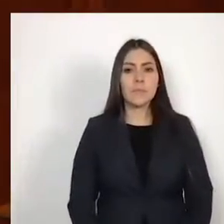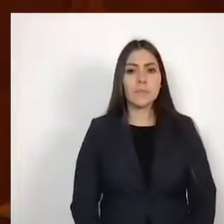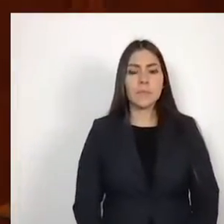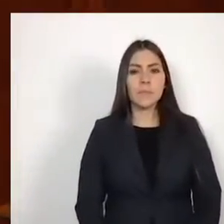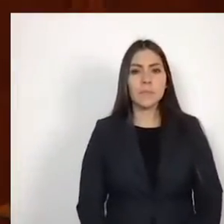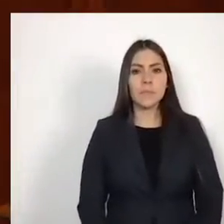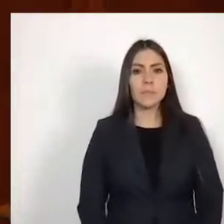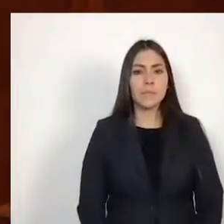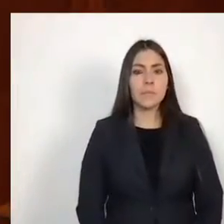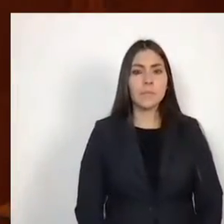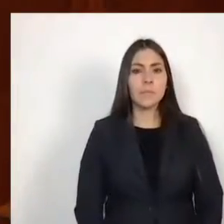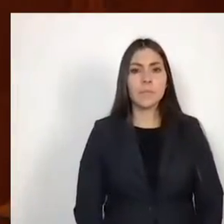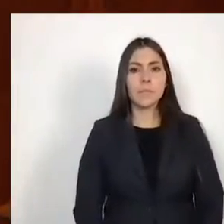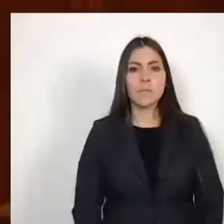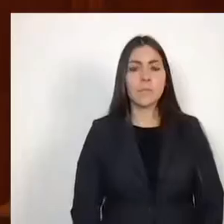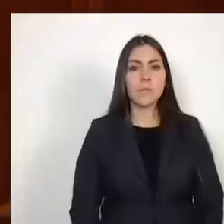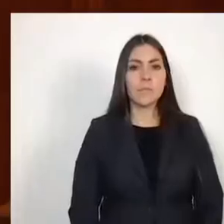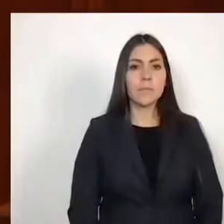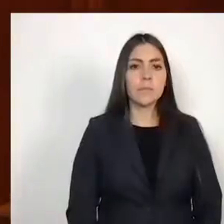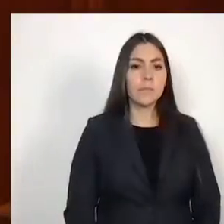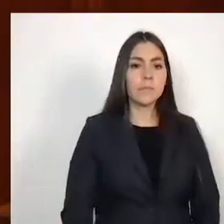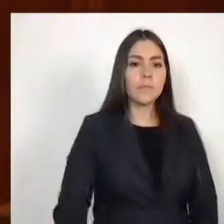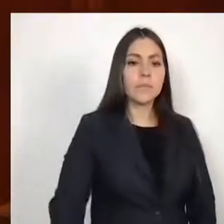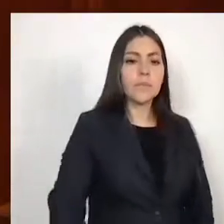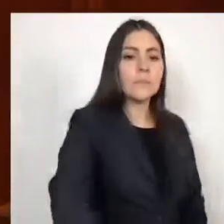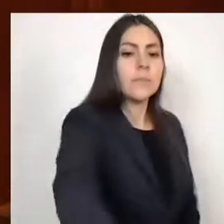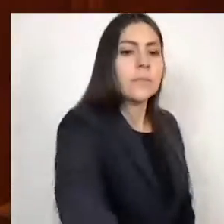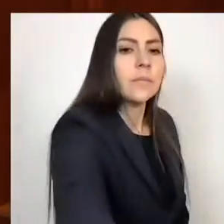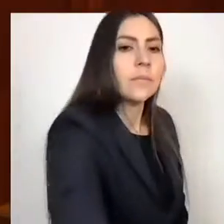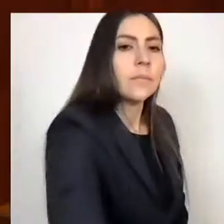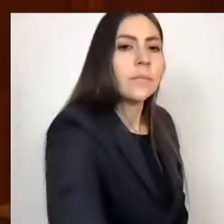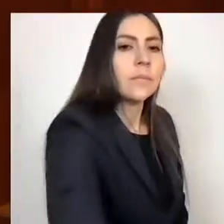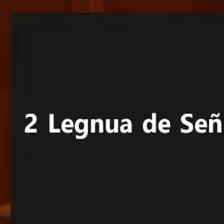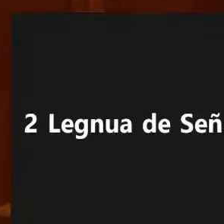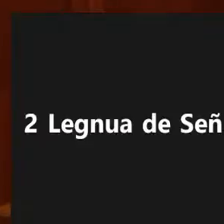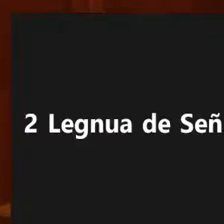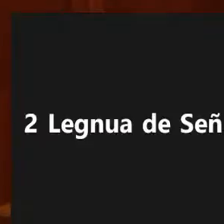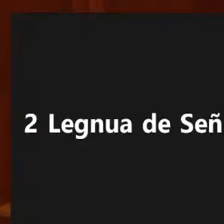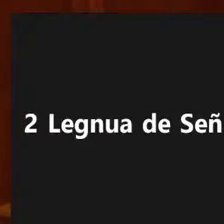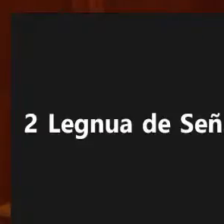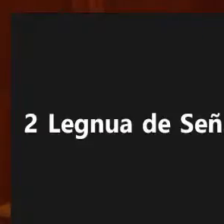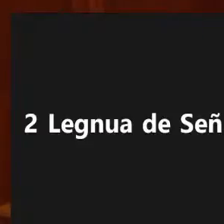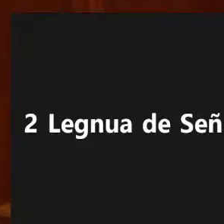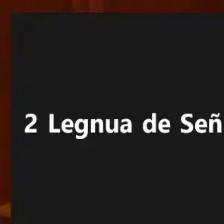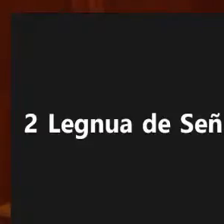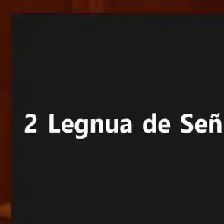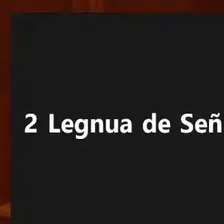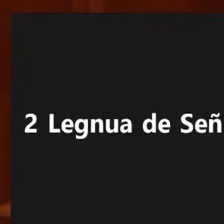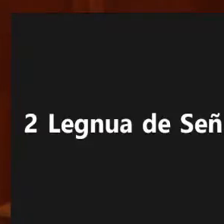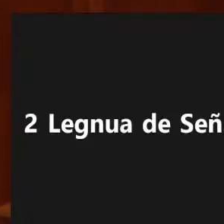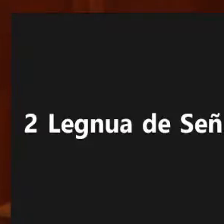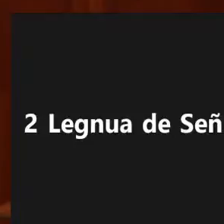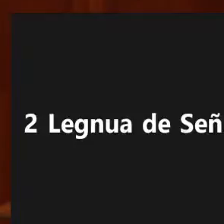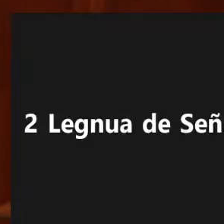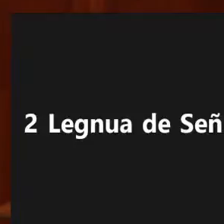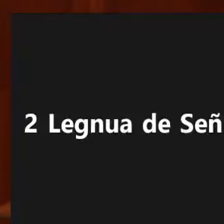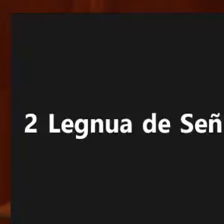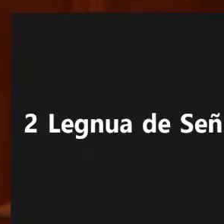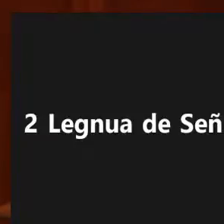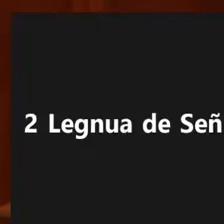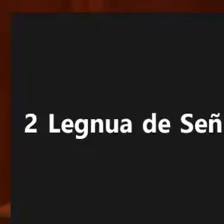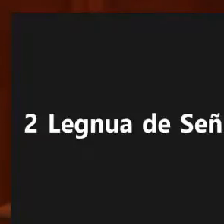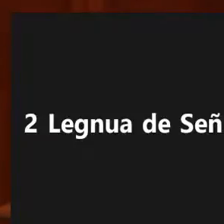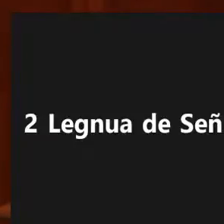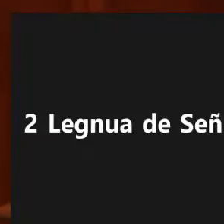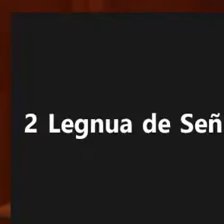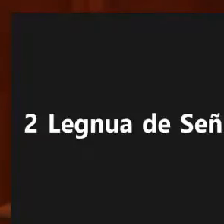Ayuntamiento del municipio de Tlanepantla de Vaz, de México, quienes aportaron mayores elementos de información